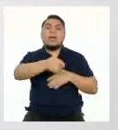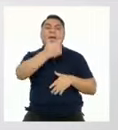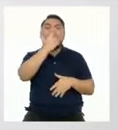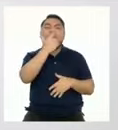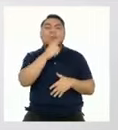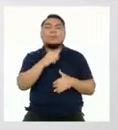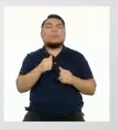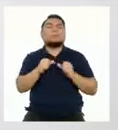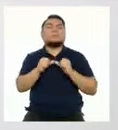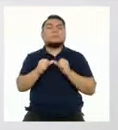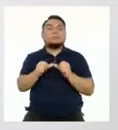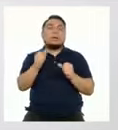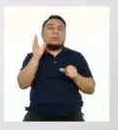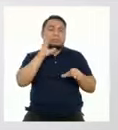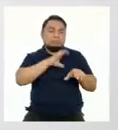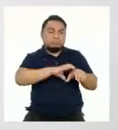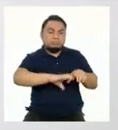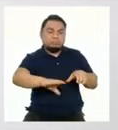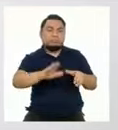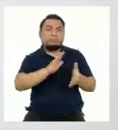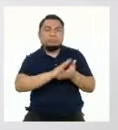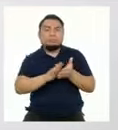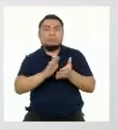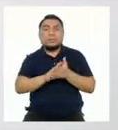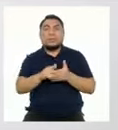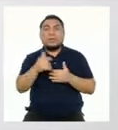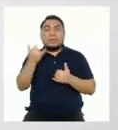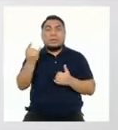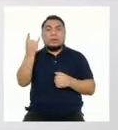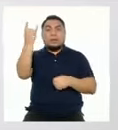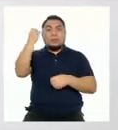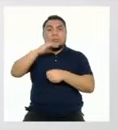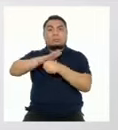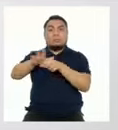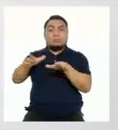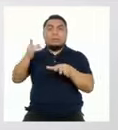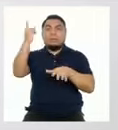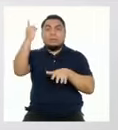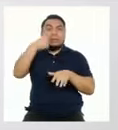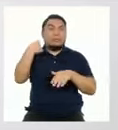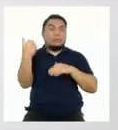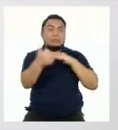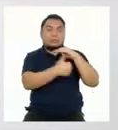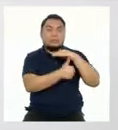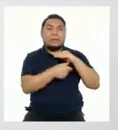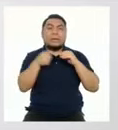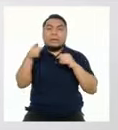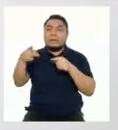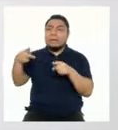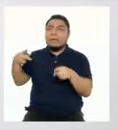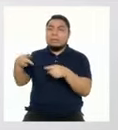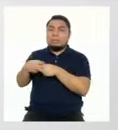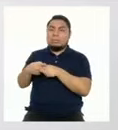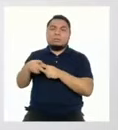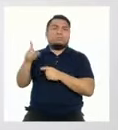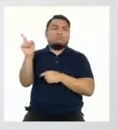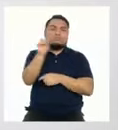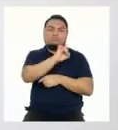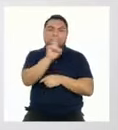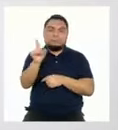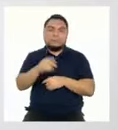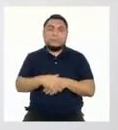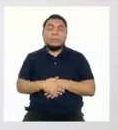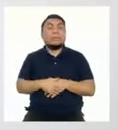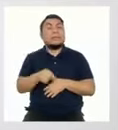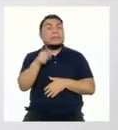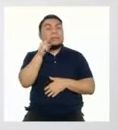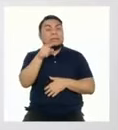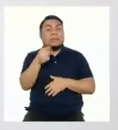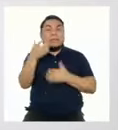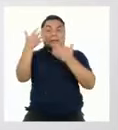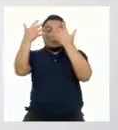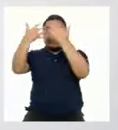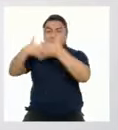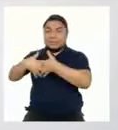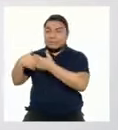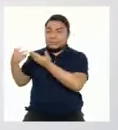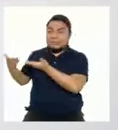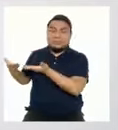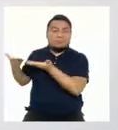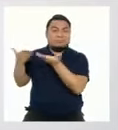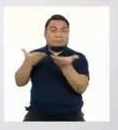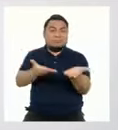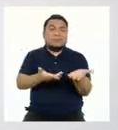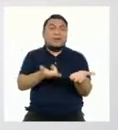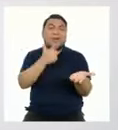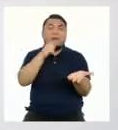de agua y saneamiento durante el estado de emergencia nacional. Por lo tanto, la empresa prestadora no